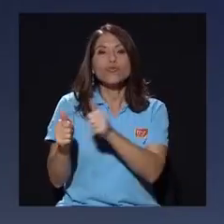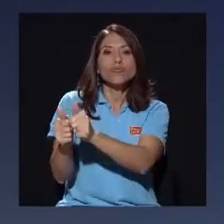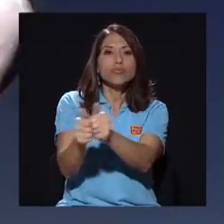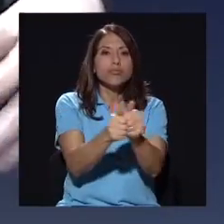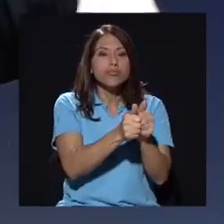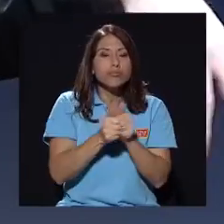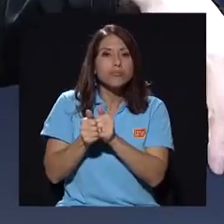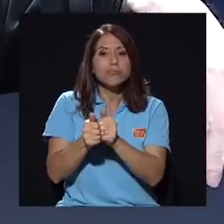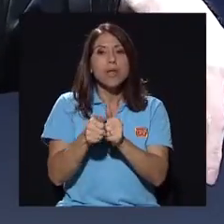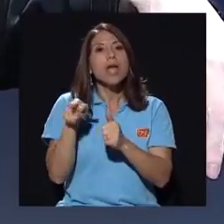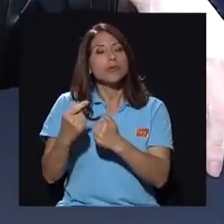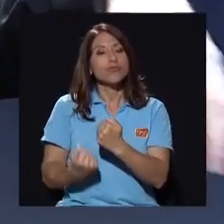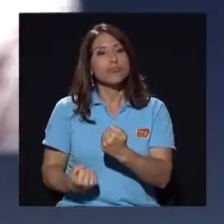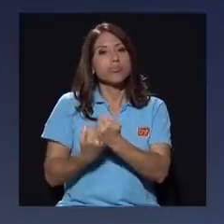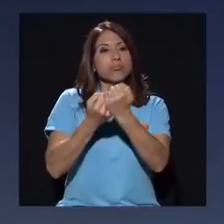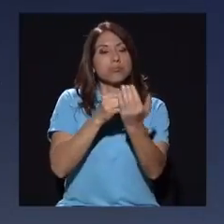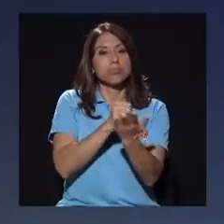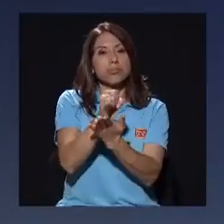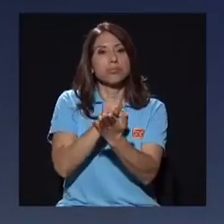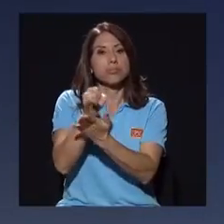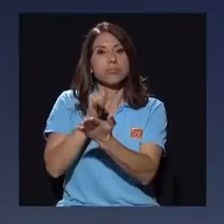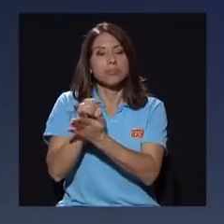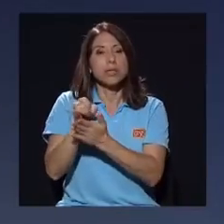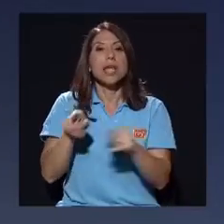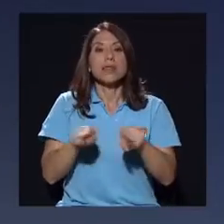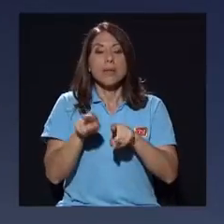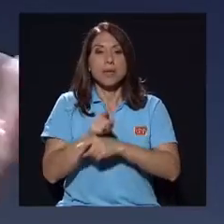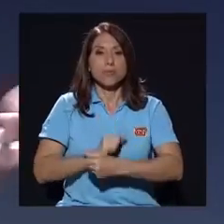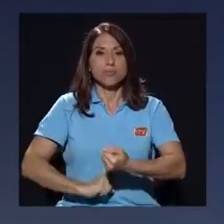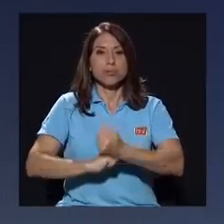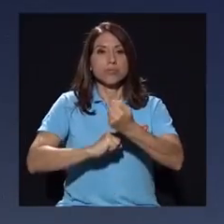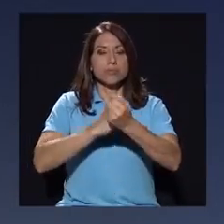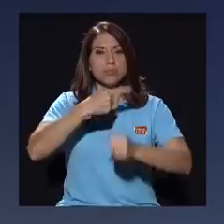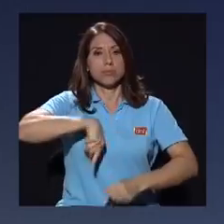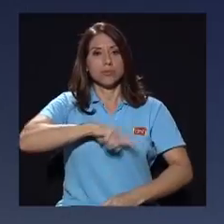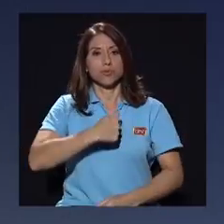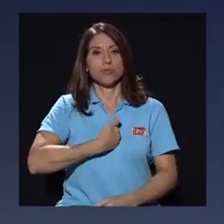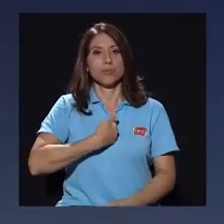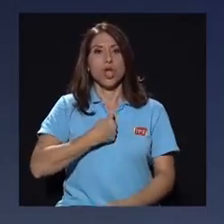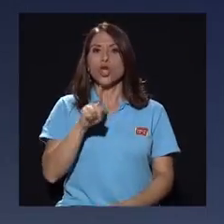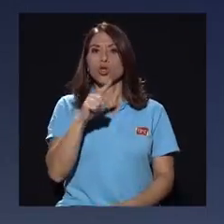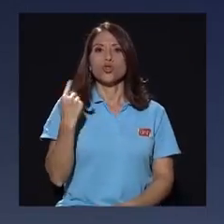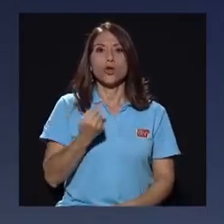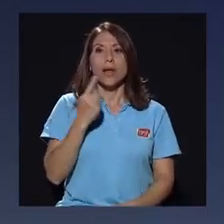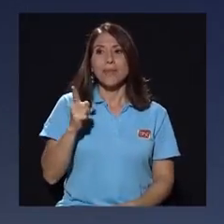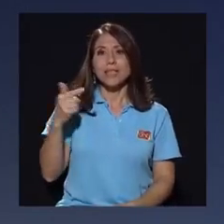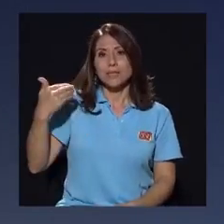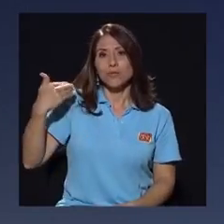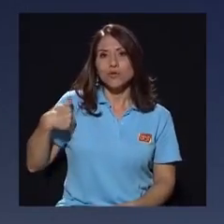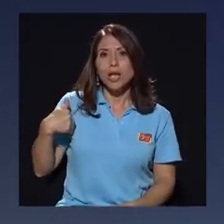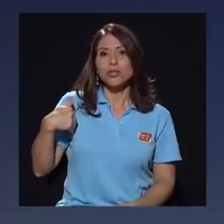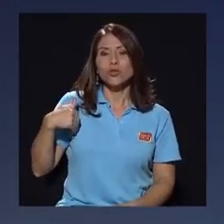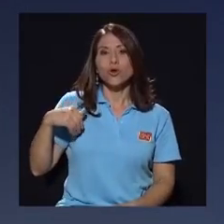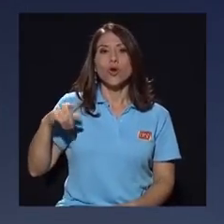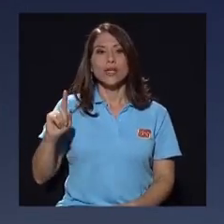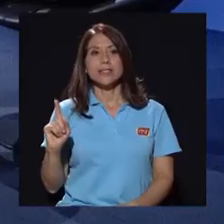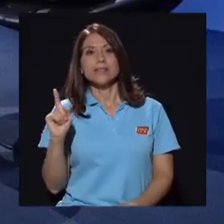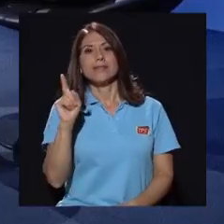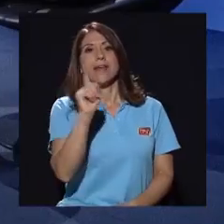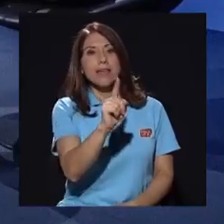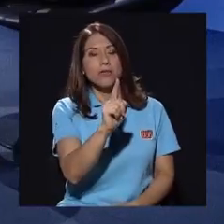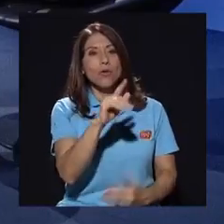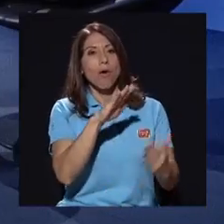Y eso además acuerpaba a la investigación. Y de alguna manera también nos acuerpa a nosotros mismos, ¿verdad? No solamente este muchacho yendo a ponerle la cara